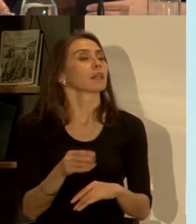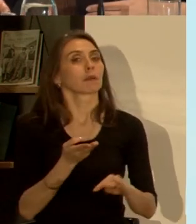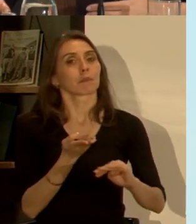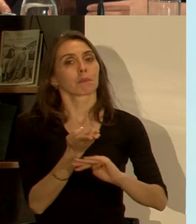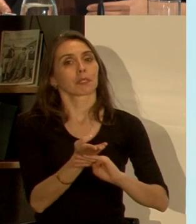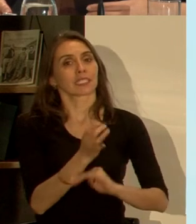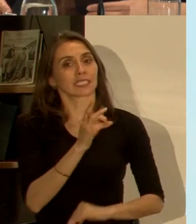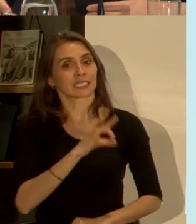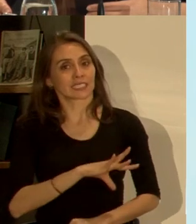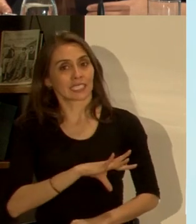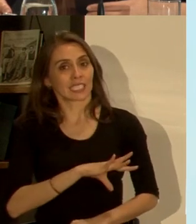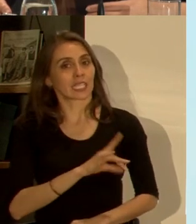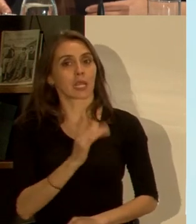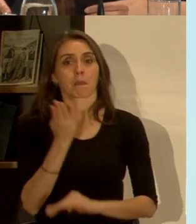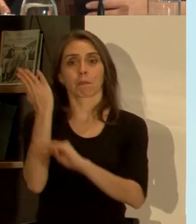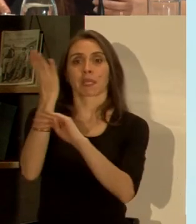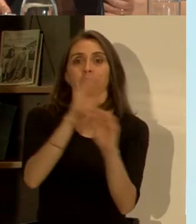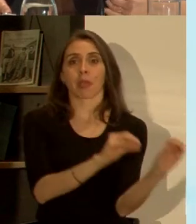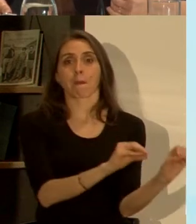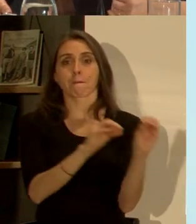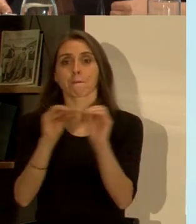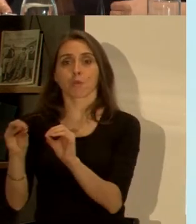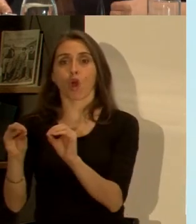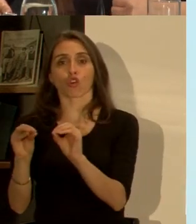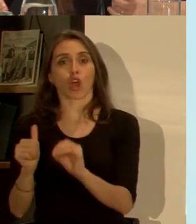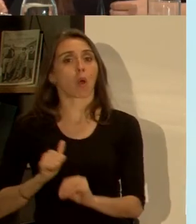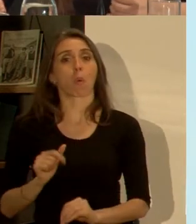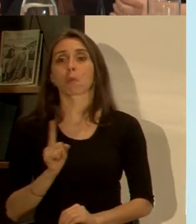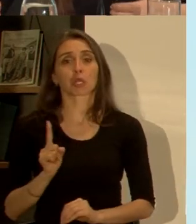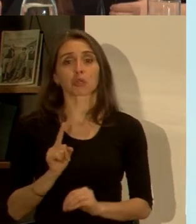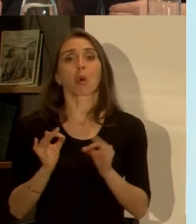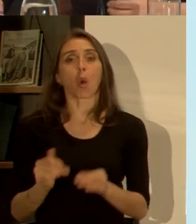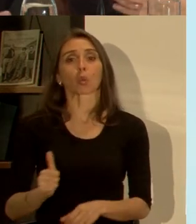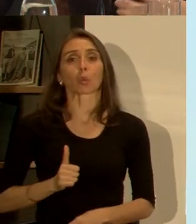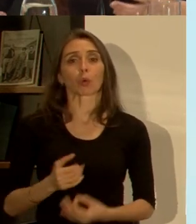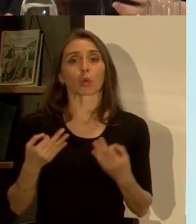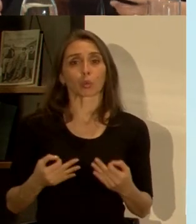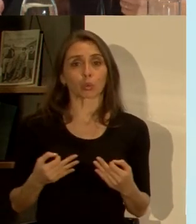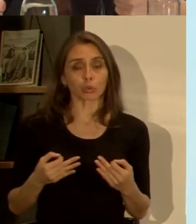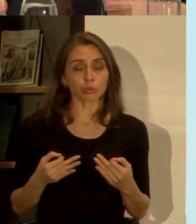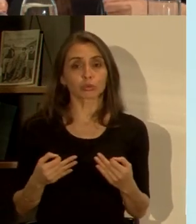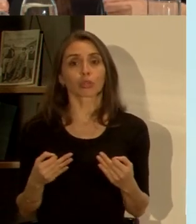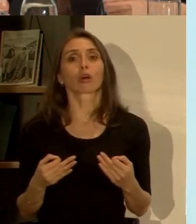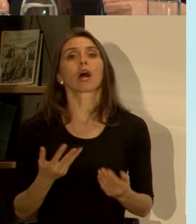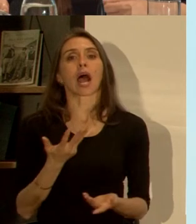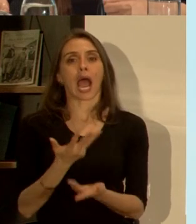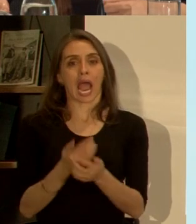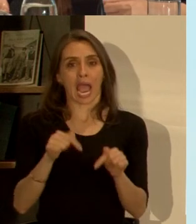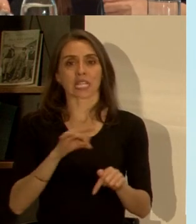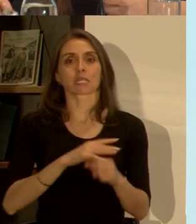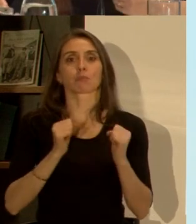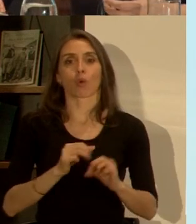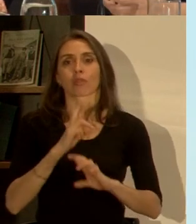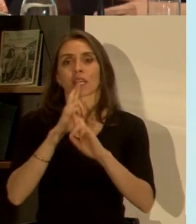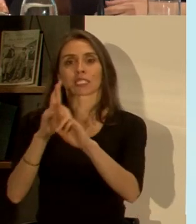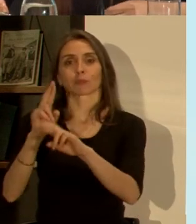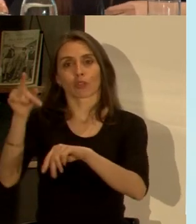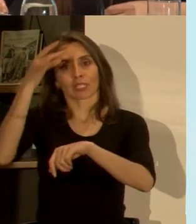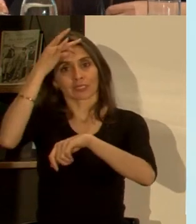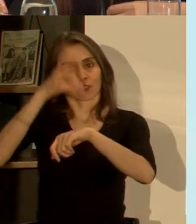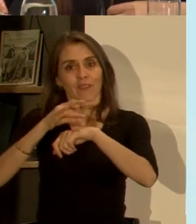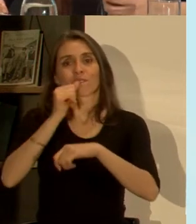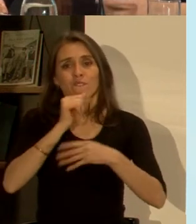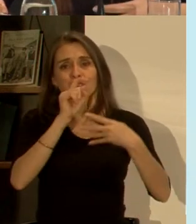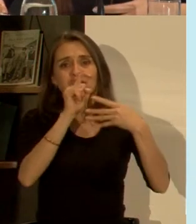Chile fue un país que no pidió prórroga lo que no significa que tenemos todas las capacidades para responder nos hacen